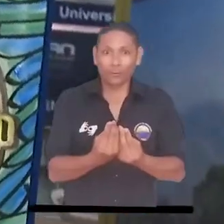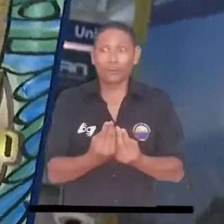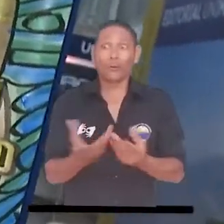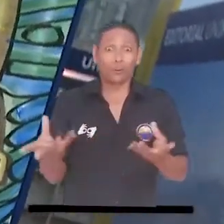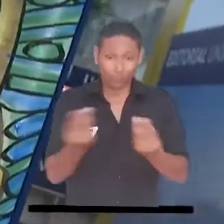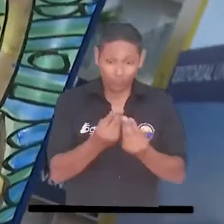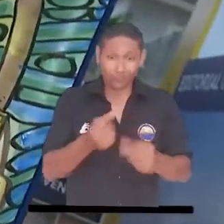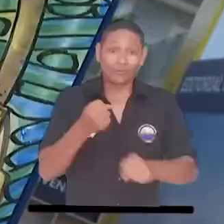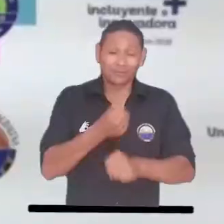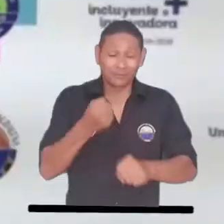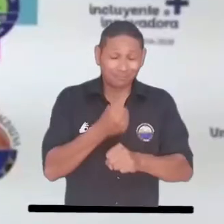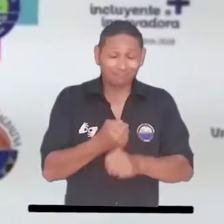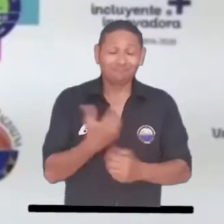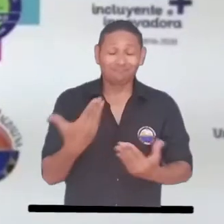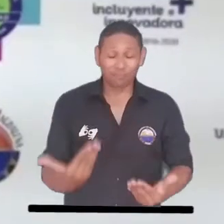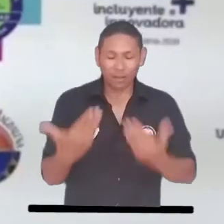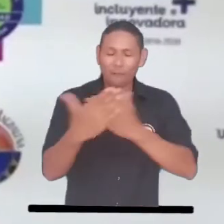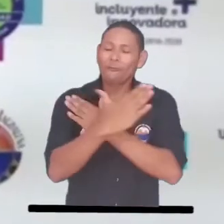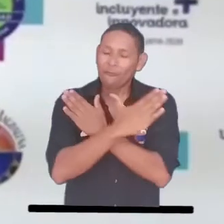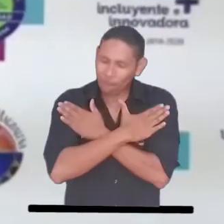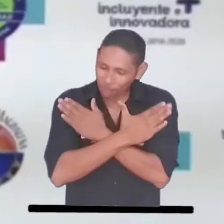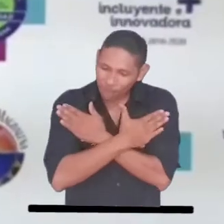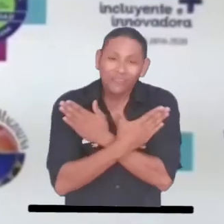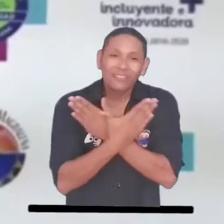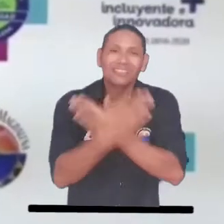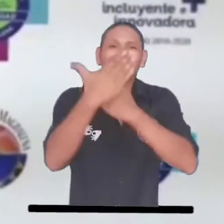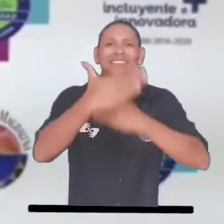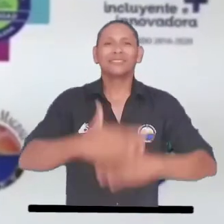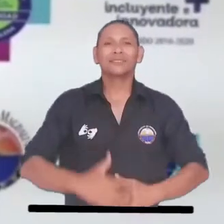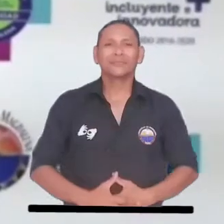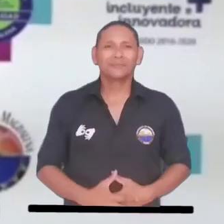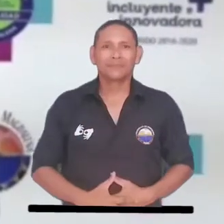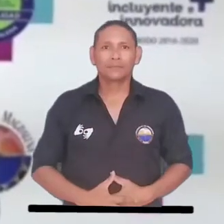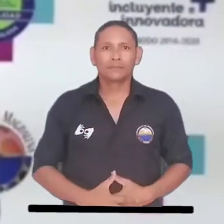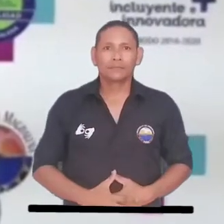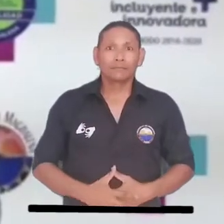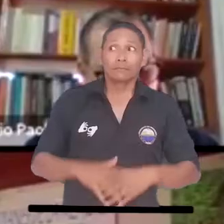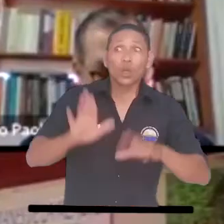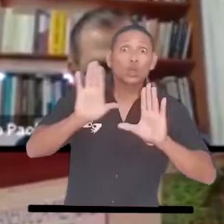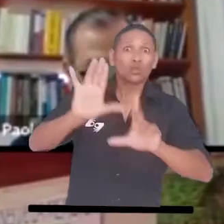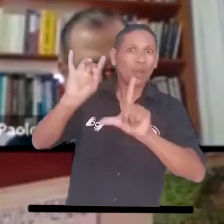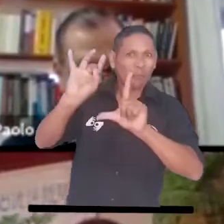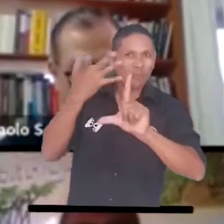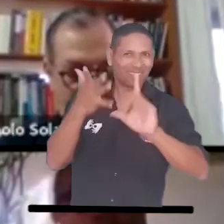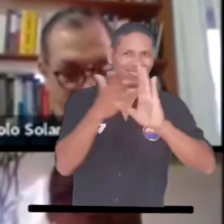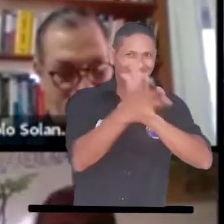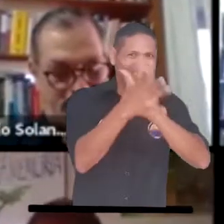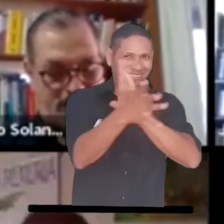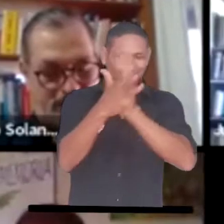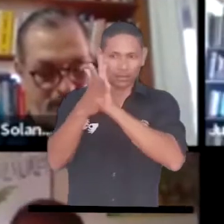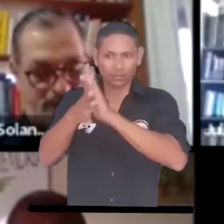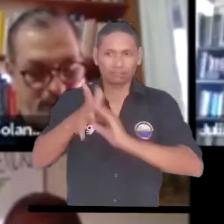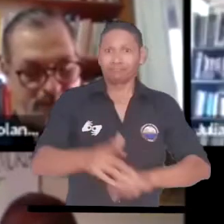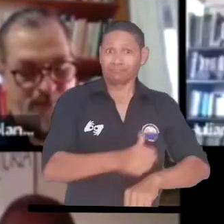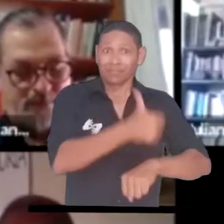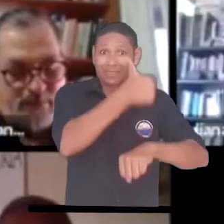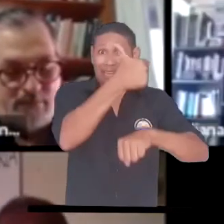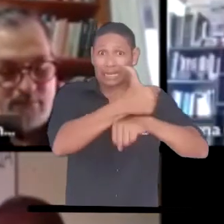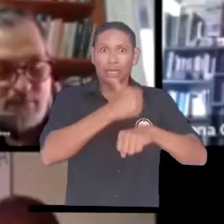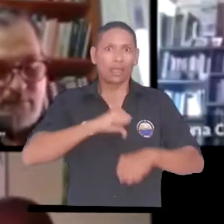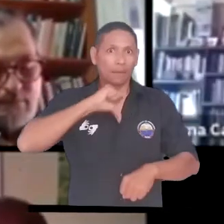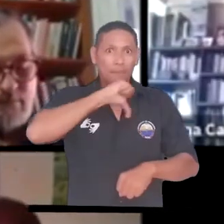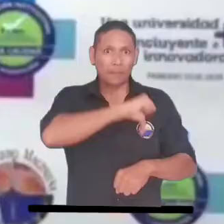nuevamente mis felicitaciones a todo el equipo de trabajo interdisciplinario que ha hecho posible la construcción de este programa. El acto virtual de lanzamiento estuvo